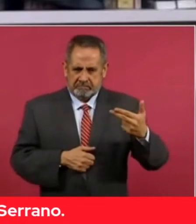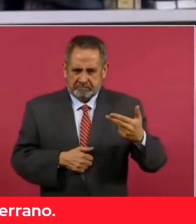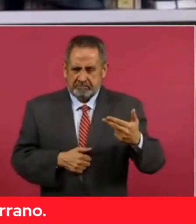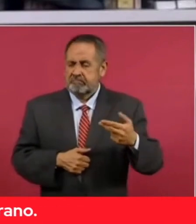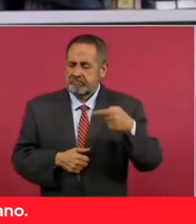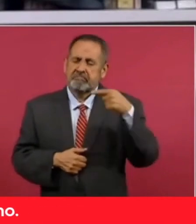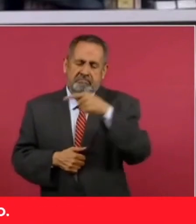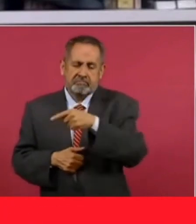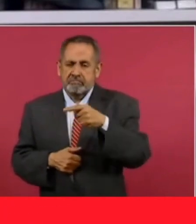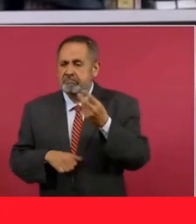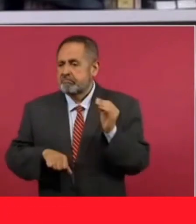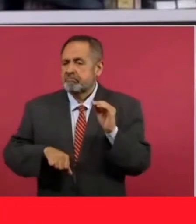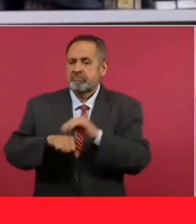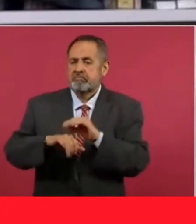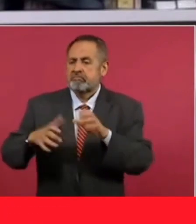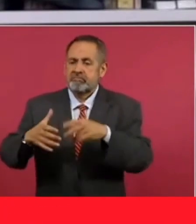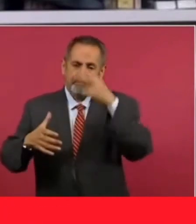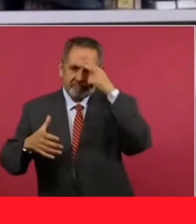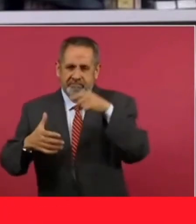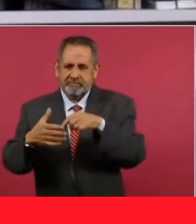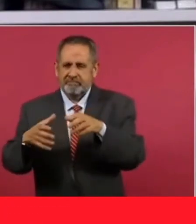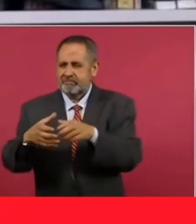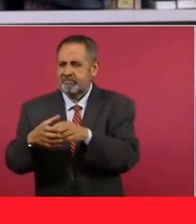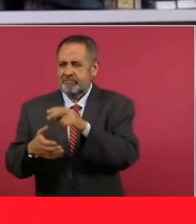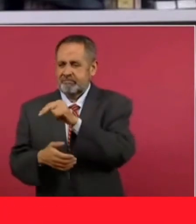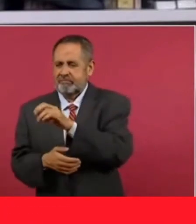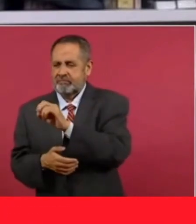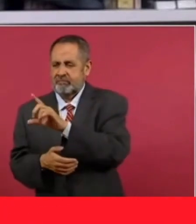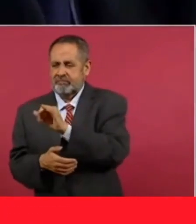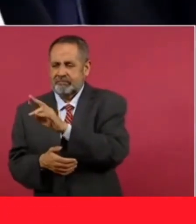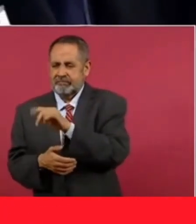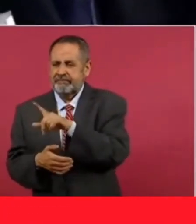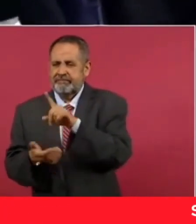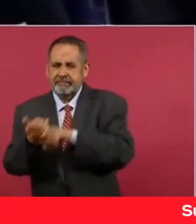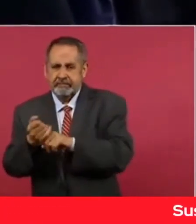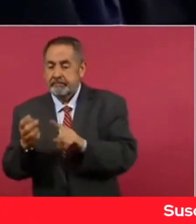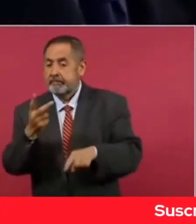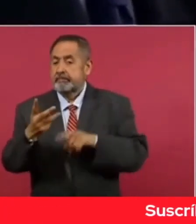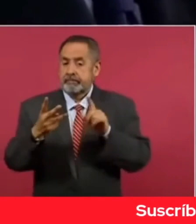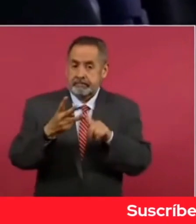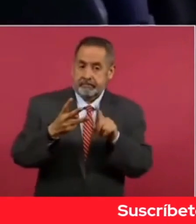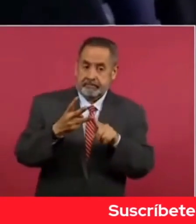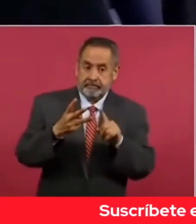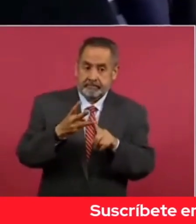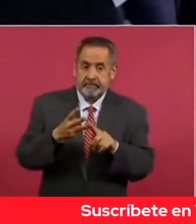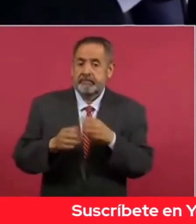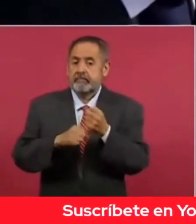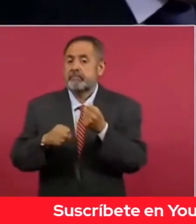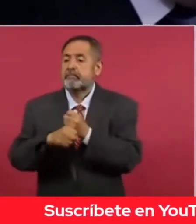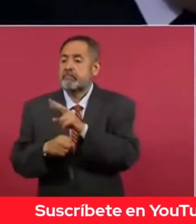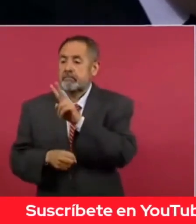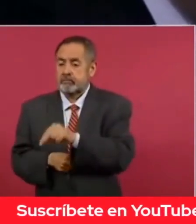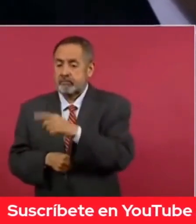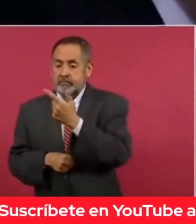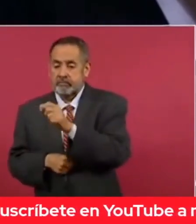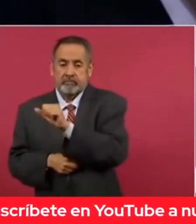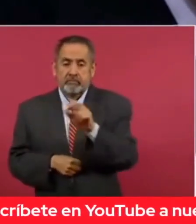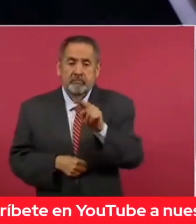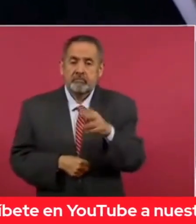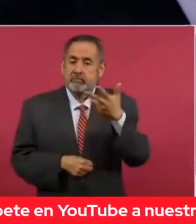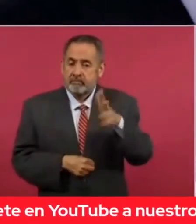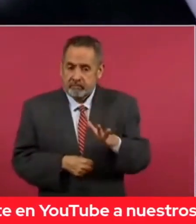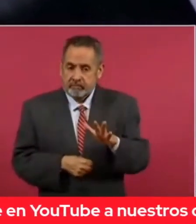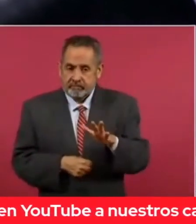cuando se estaba instaurando en México el modelo neoliberal. Y la tercera fue de 2007 a 2010,